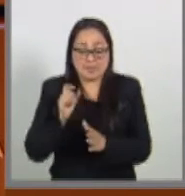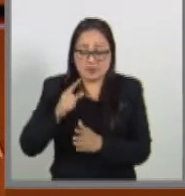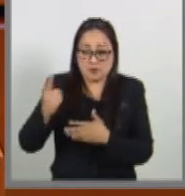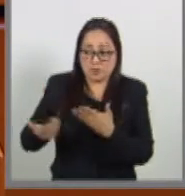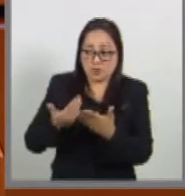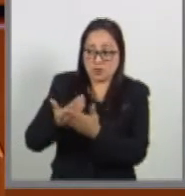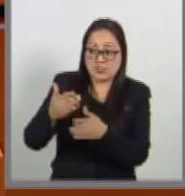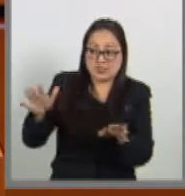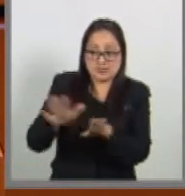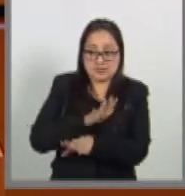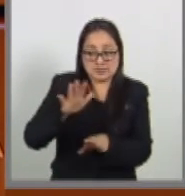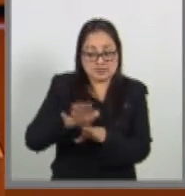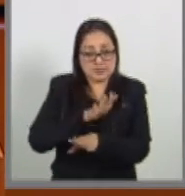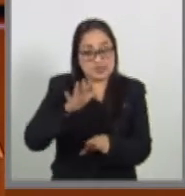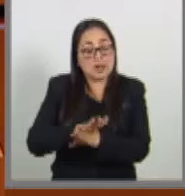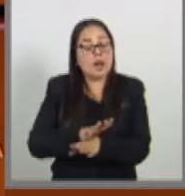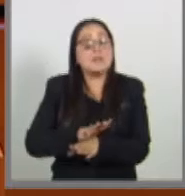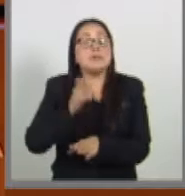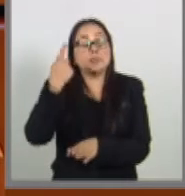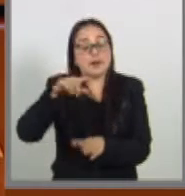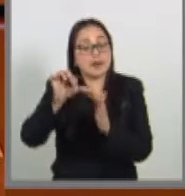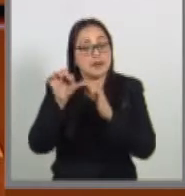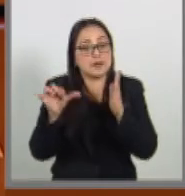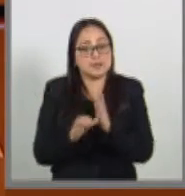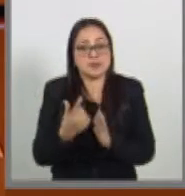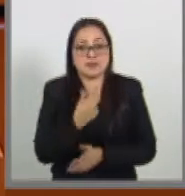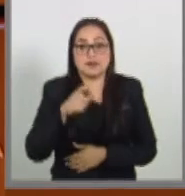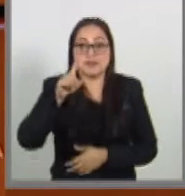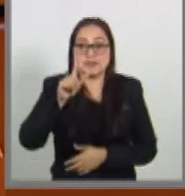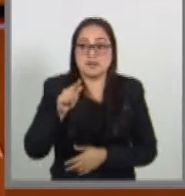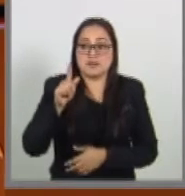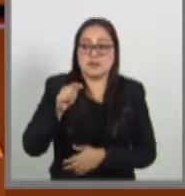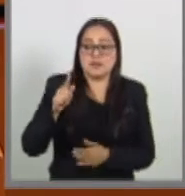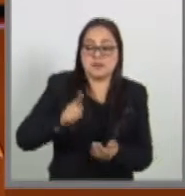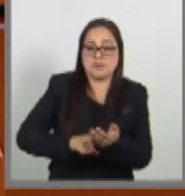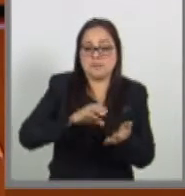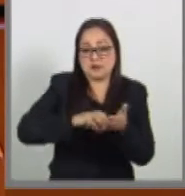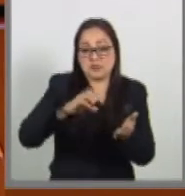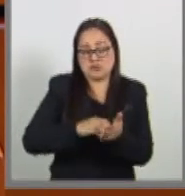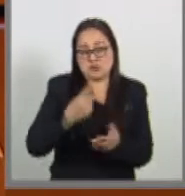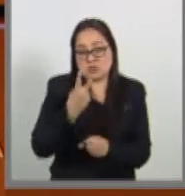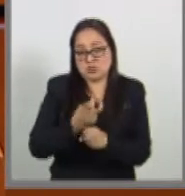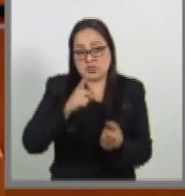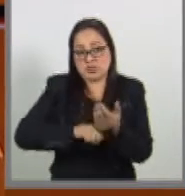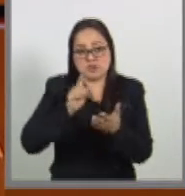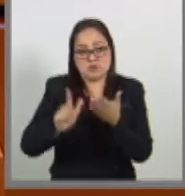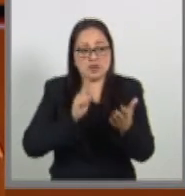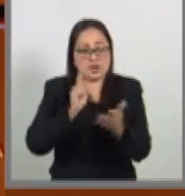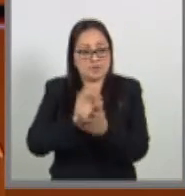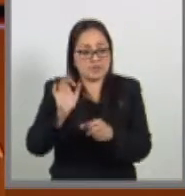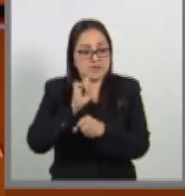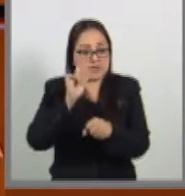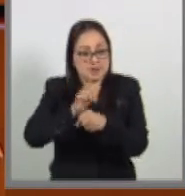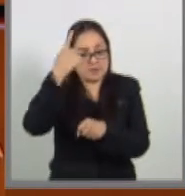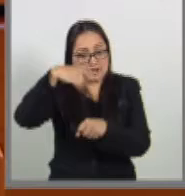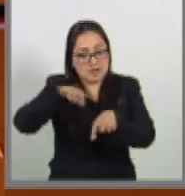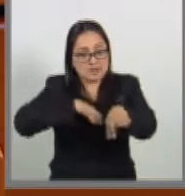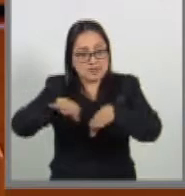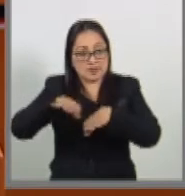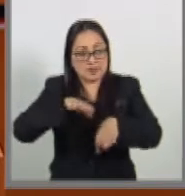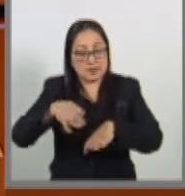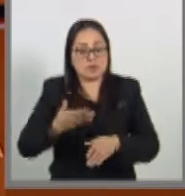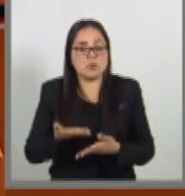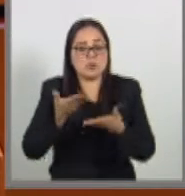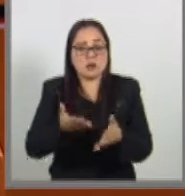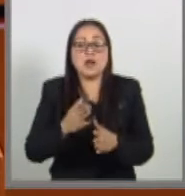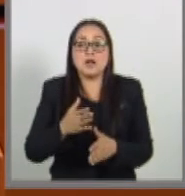al artículo 170, la fracción segunda de la Ley Federal del Trabajo, reconoce como una prestación